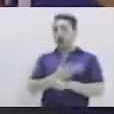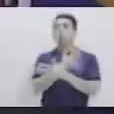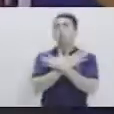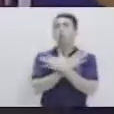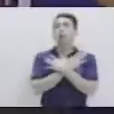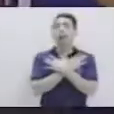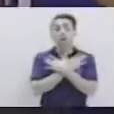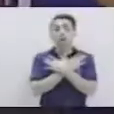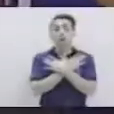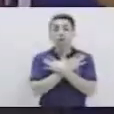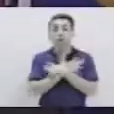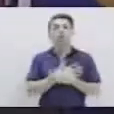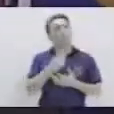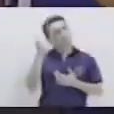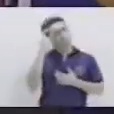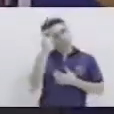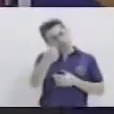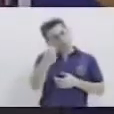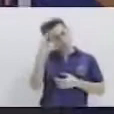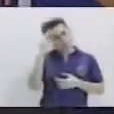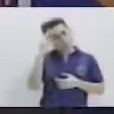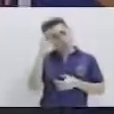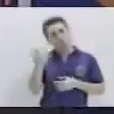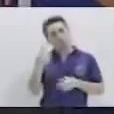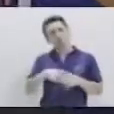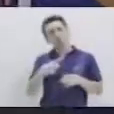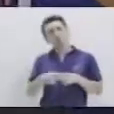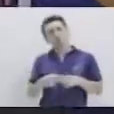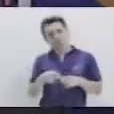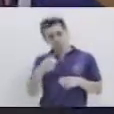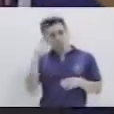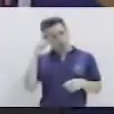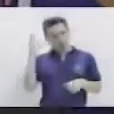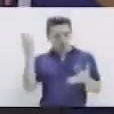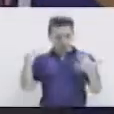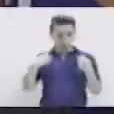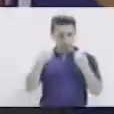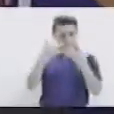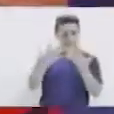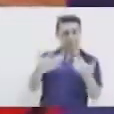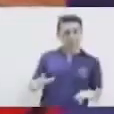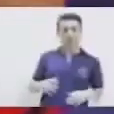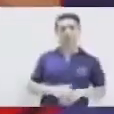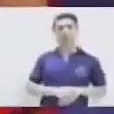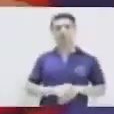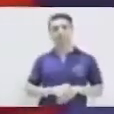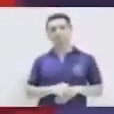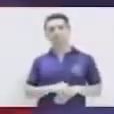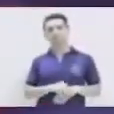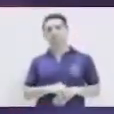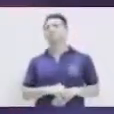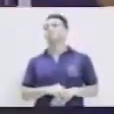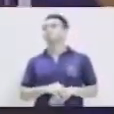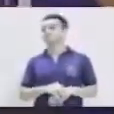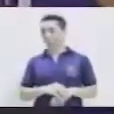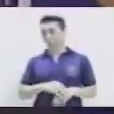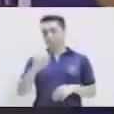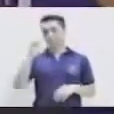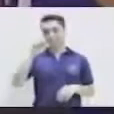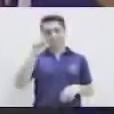cumple años? Pensemos, o recordemos, porque ya lo hemos compartido con las maestras. Muy bien,